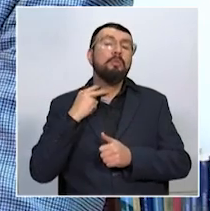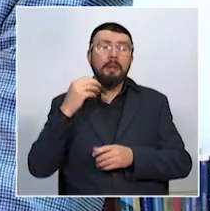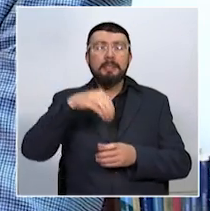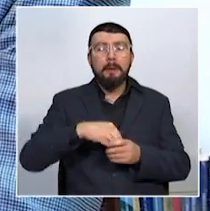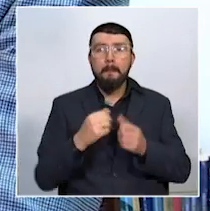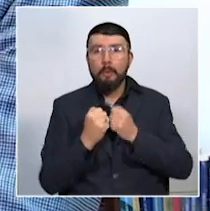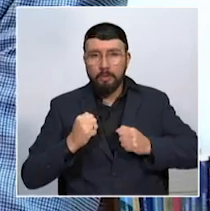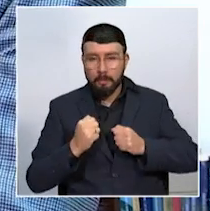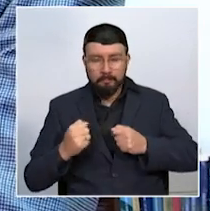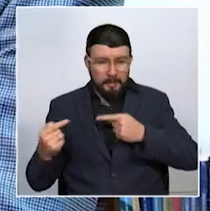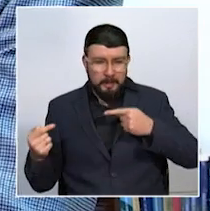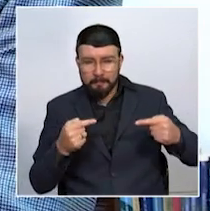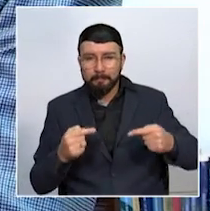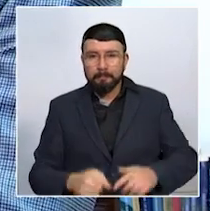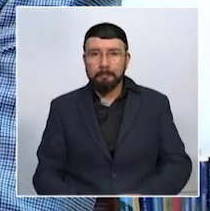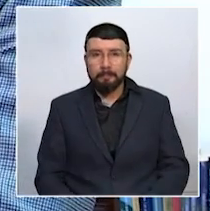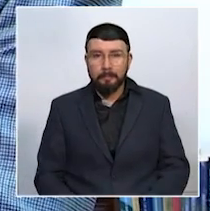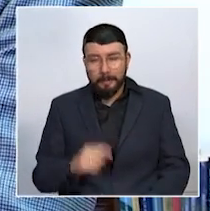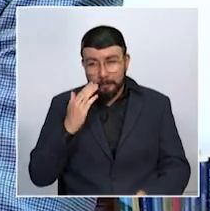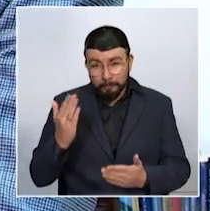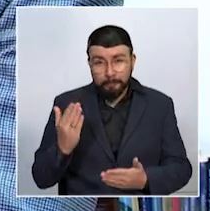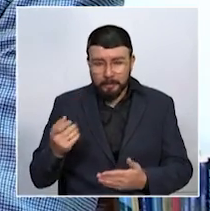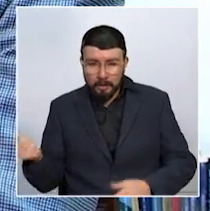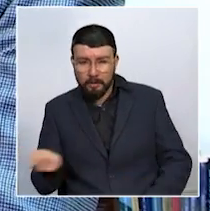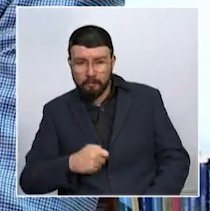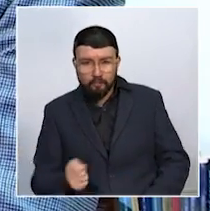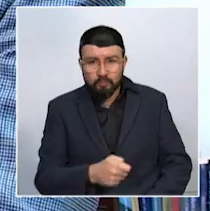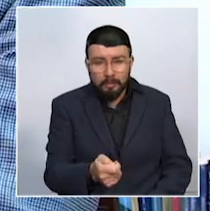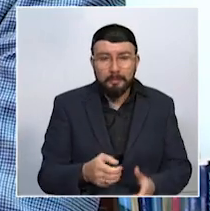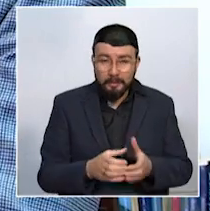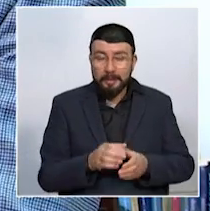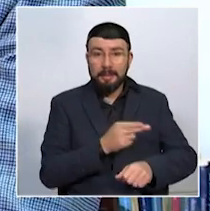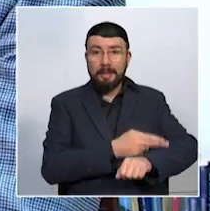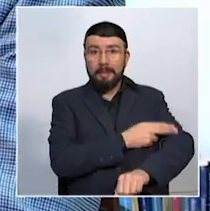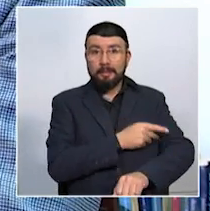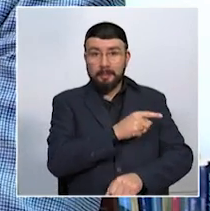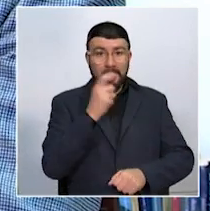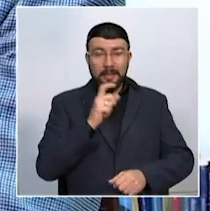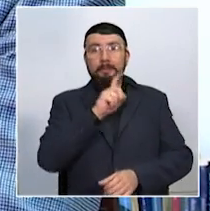Campeonato Panamericano de Esgrima, en el que está la delegación caldense participando.